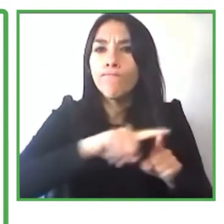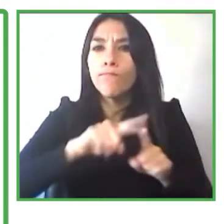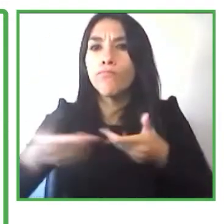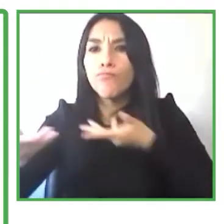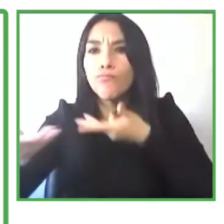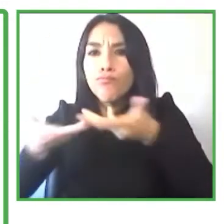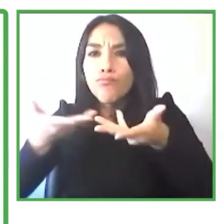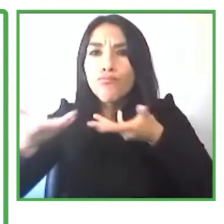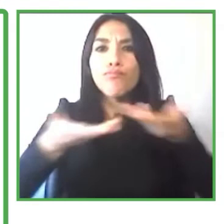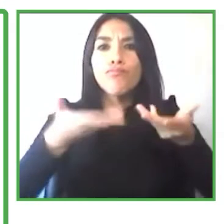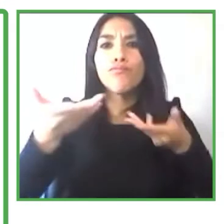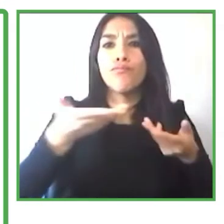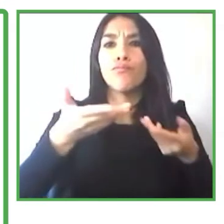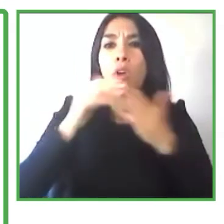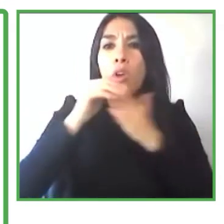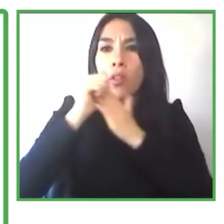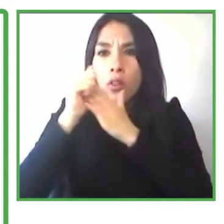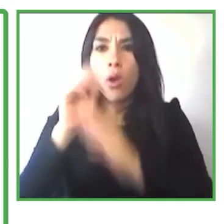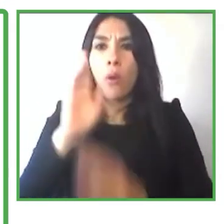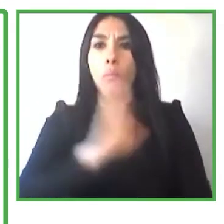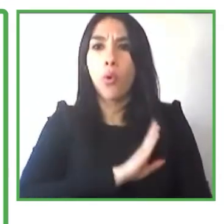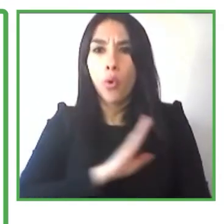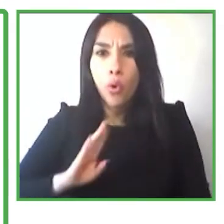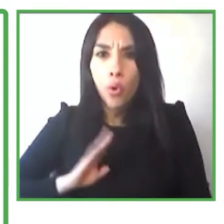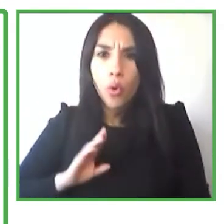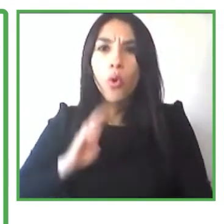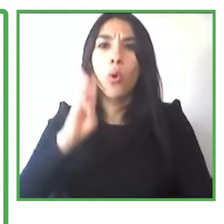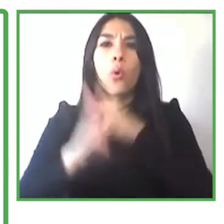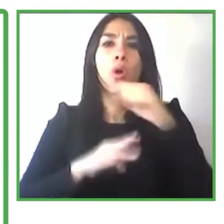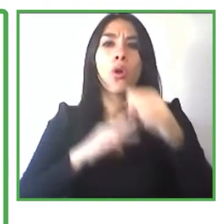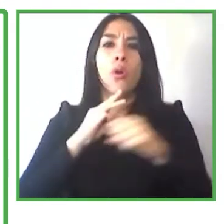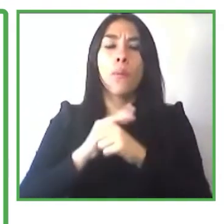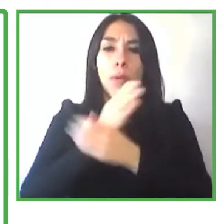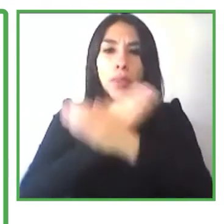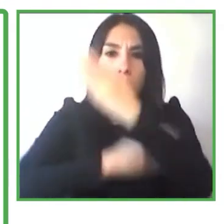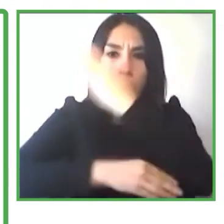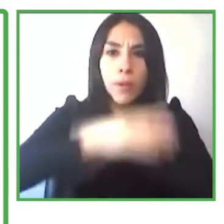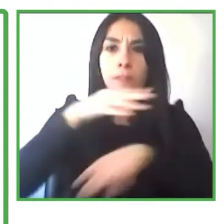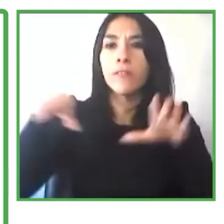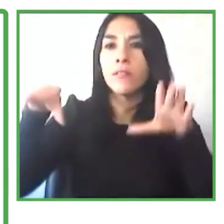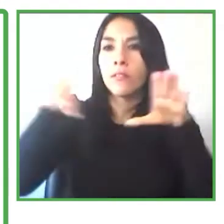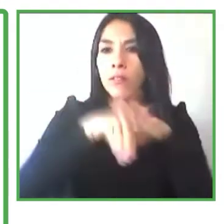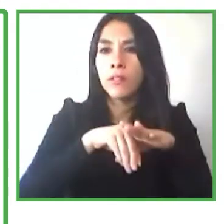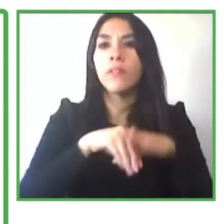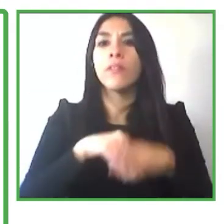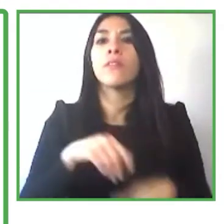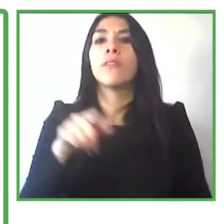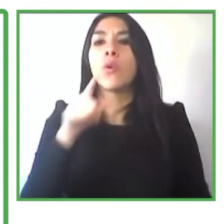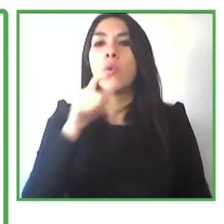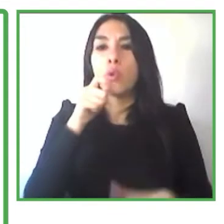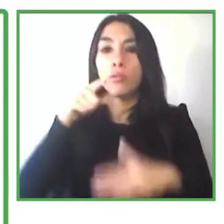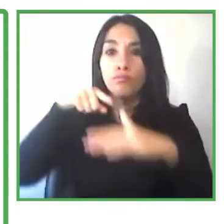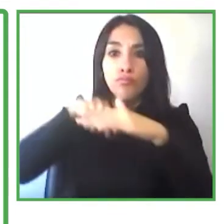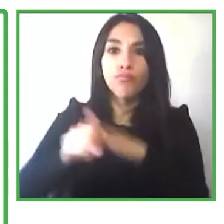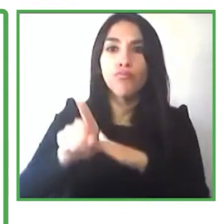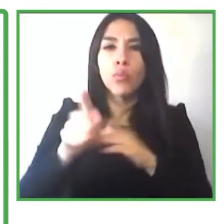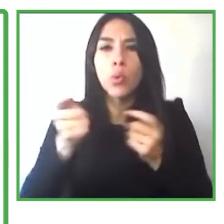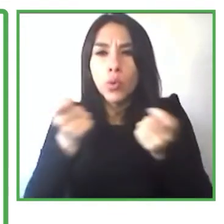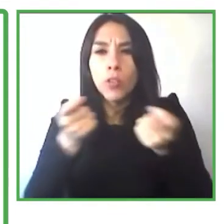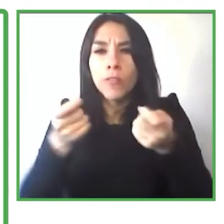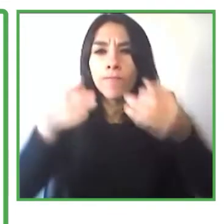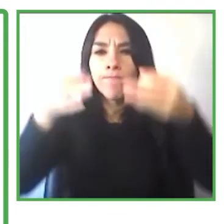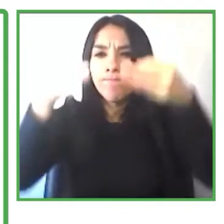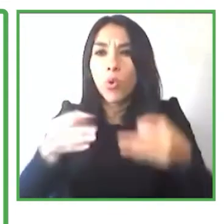discapacidad además tener acceso a comercios específicos del país y también a conocimientos sobre discapacidad